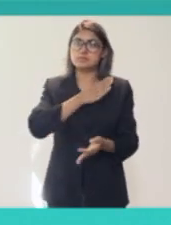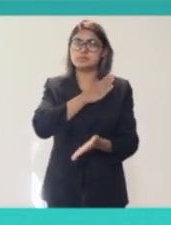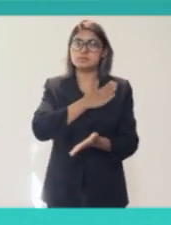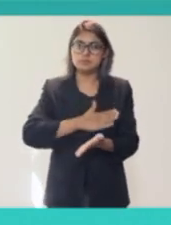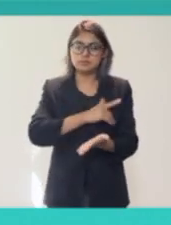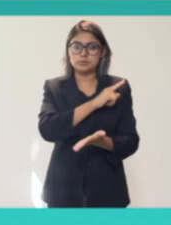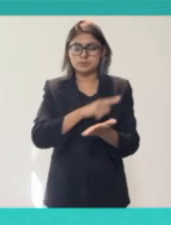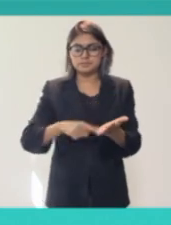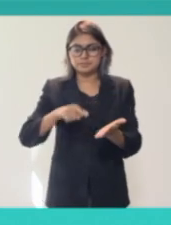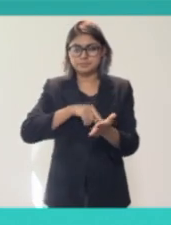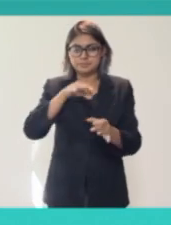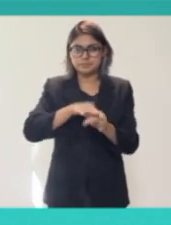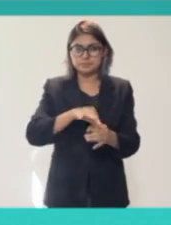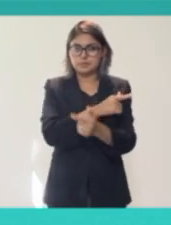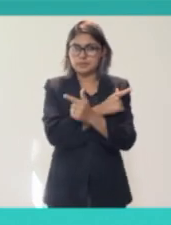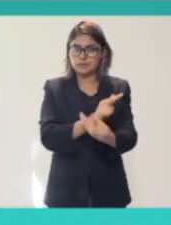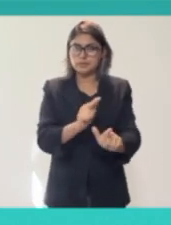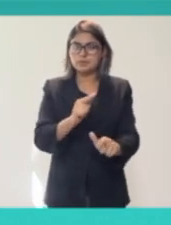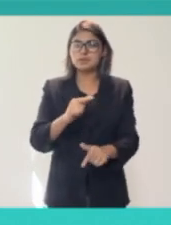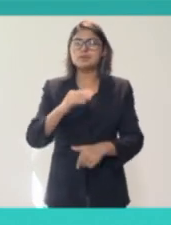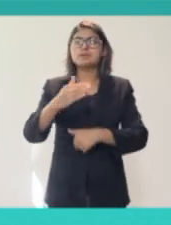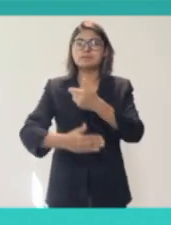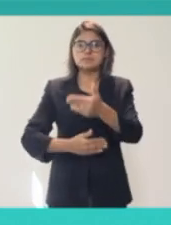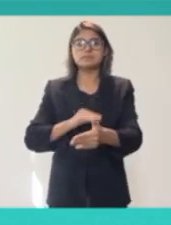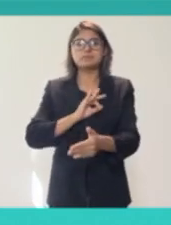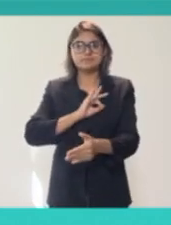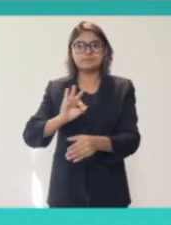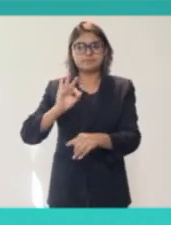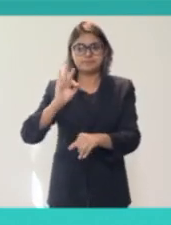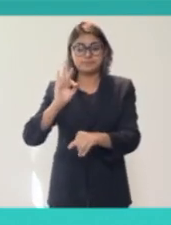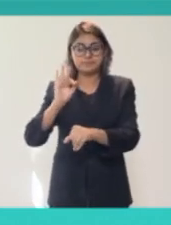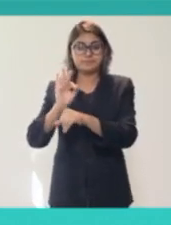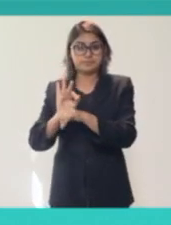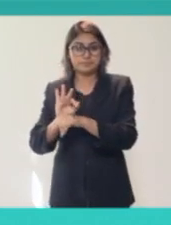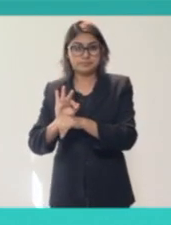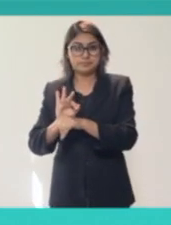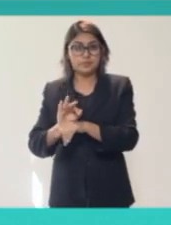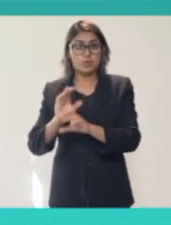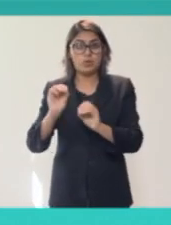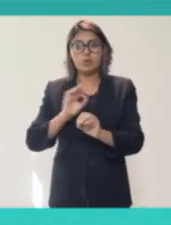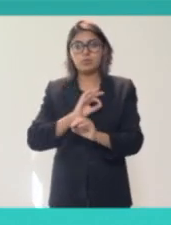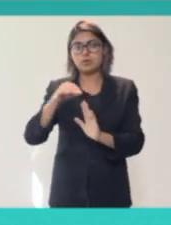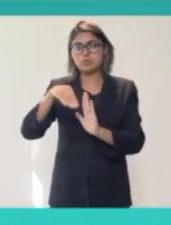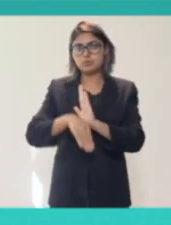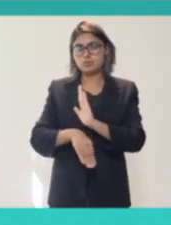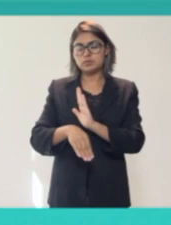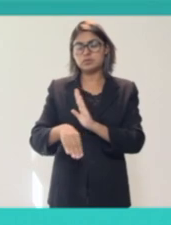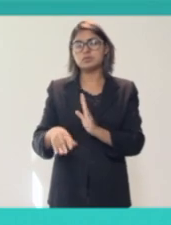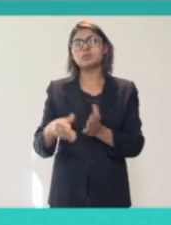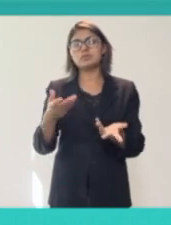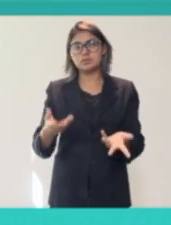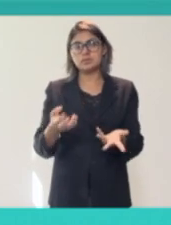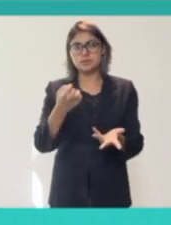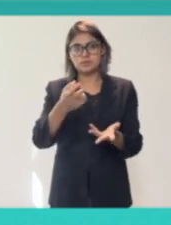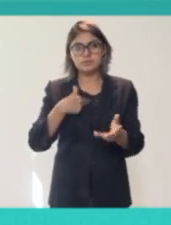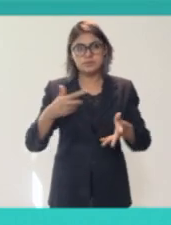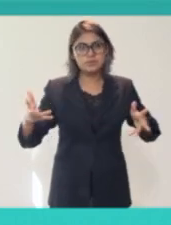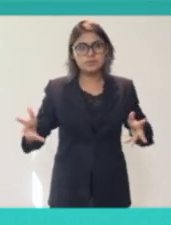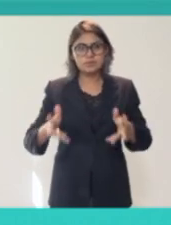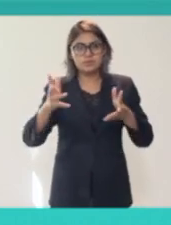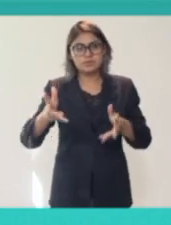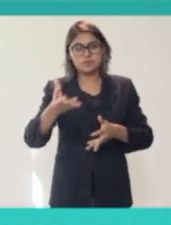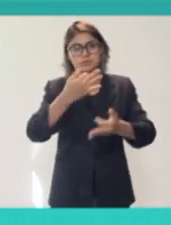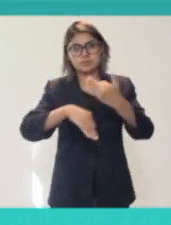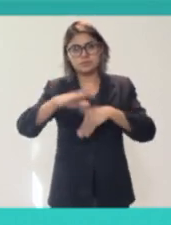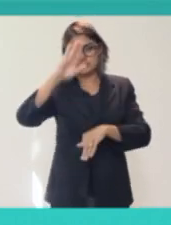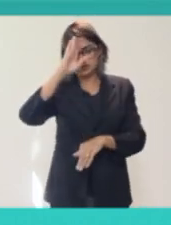libres, puede convertirse en no democrático si no lo controlamos democráticamente. Y ese es el papel al que les invito a que pensemos